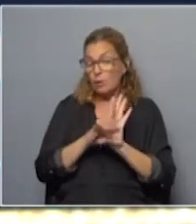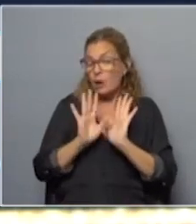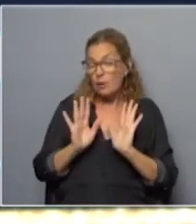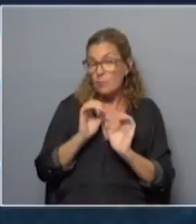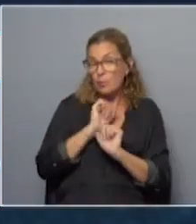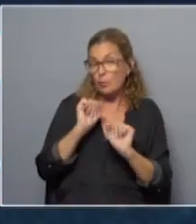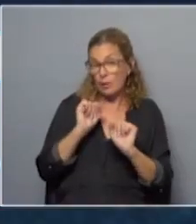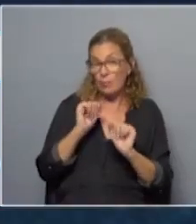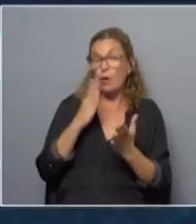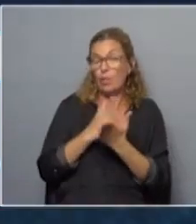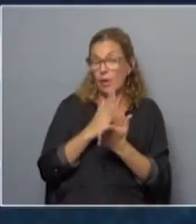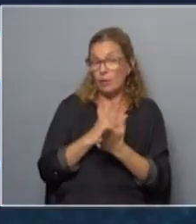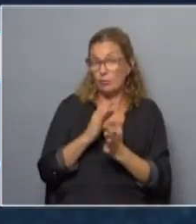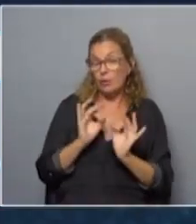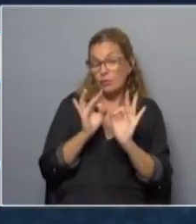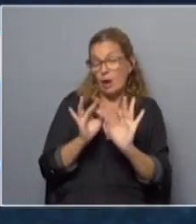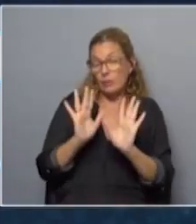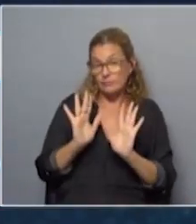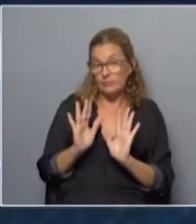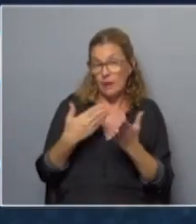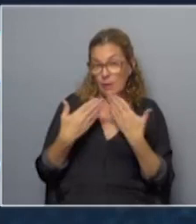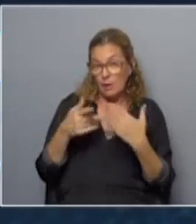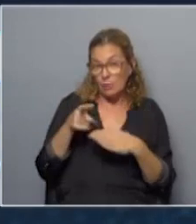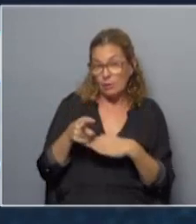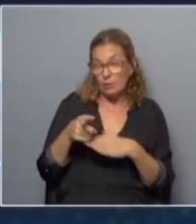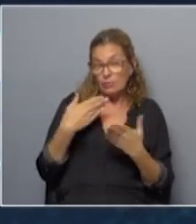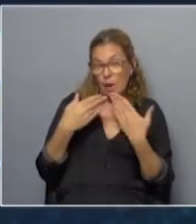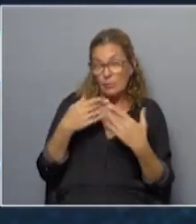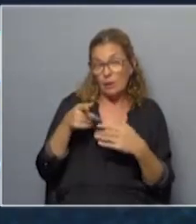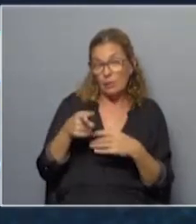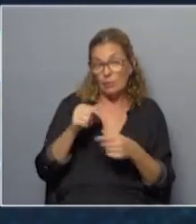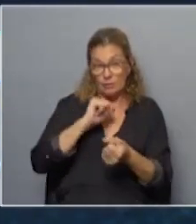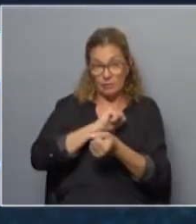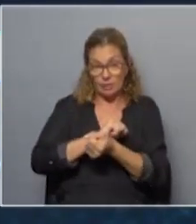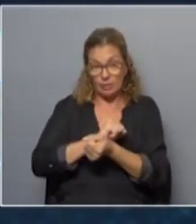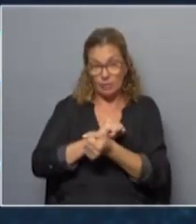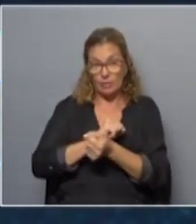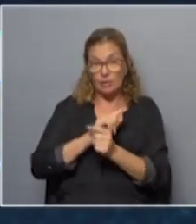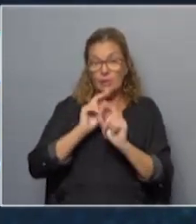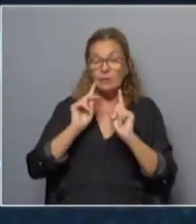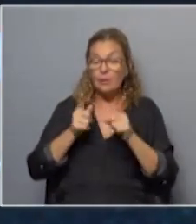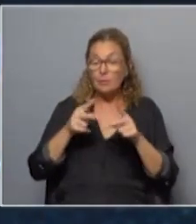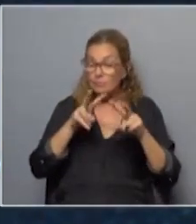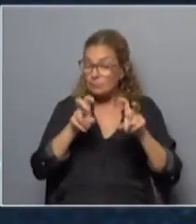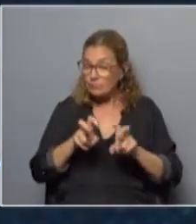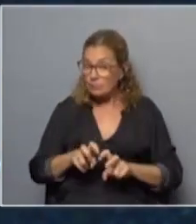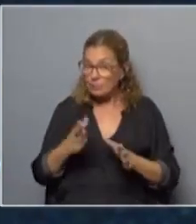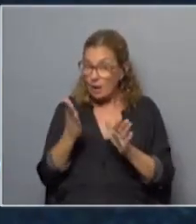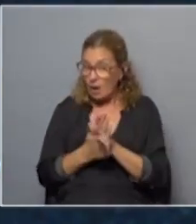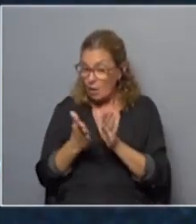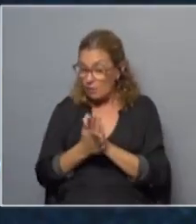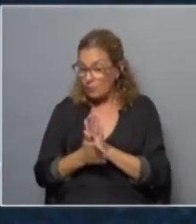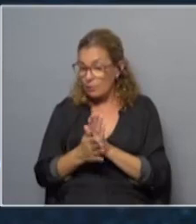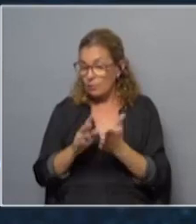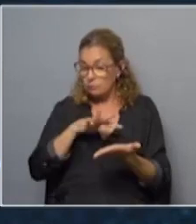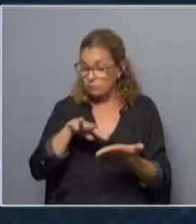a lo que tenemos derecho a llegar hablar con ellos hablar con la gente que está detenida y a examinar los libros por ejemplo